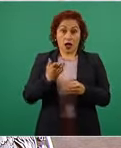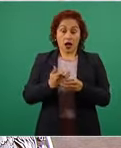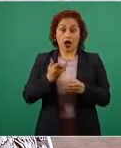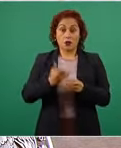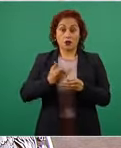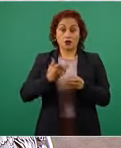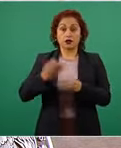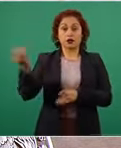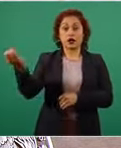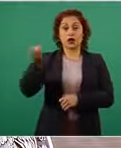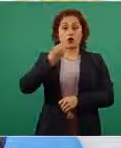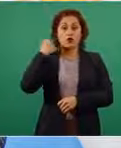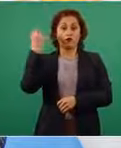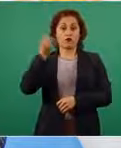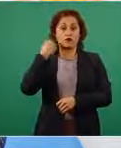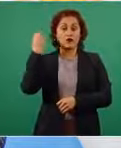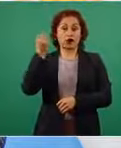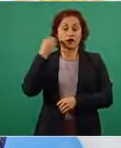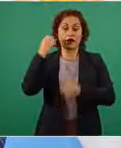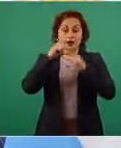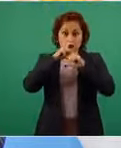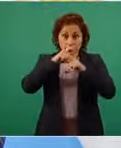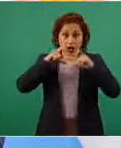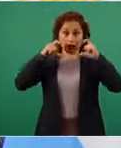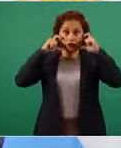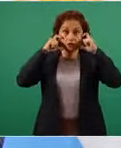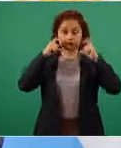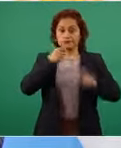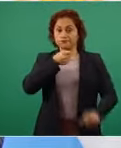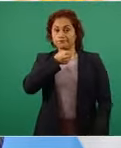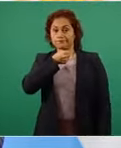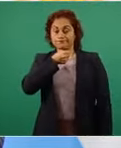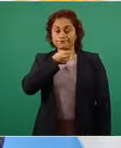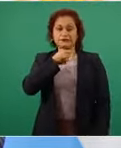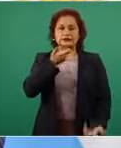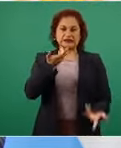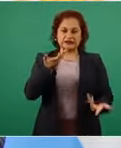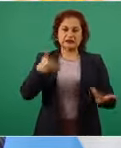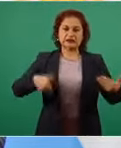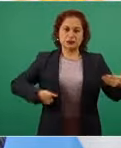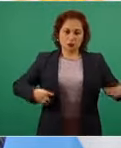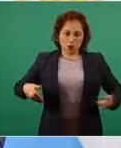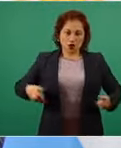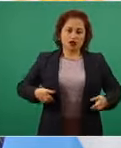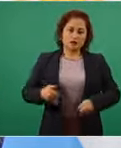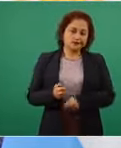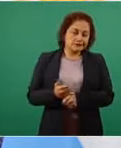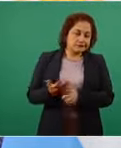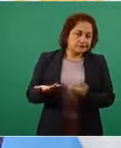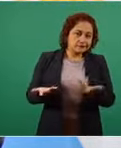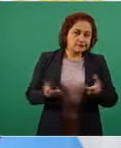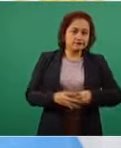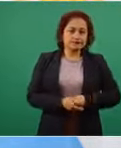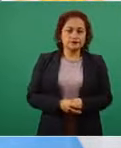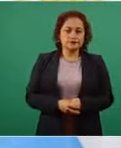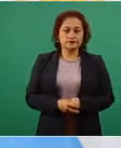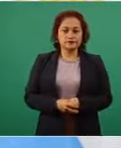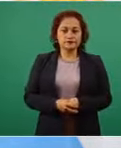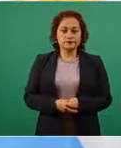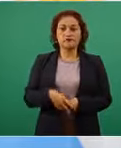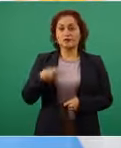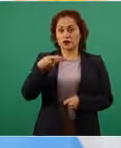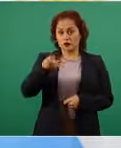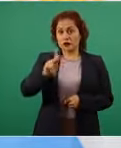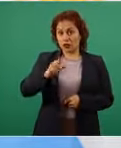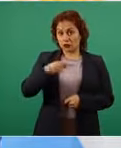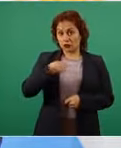conferencia de prensa darla con tapabocas es una cosa particularmente incómoda pero esos cuidados siempre